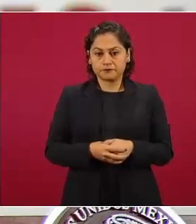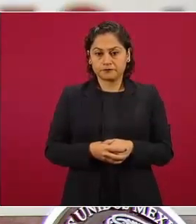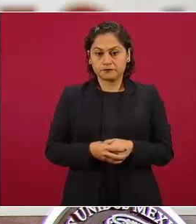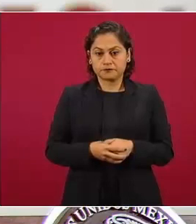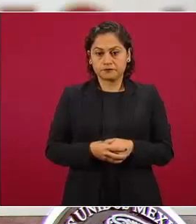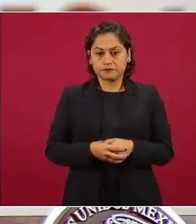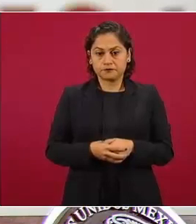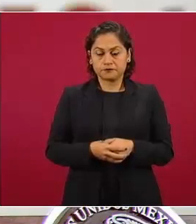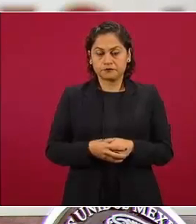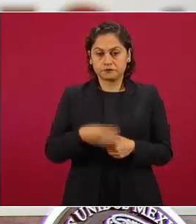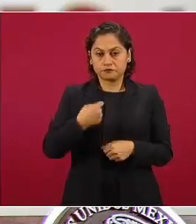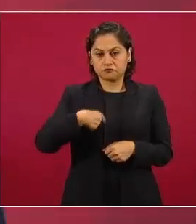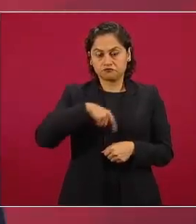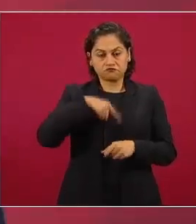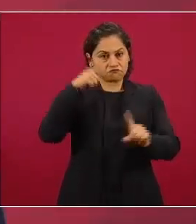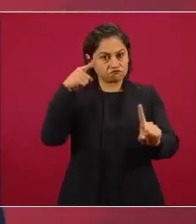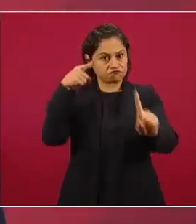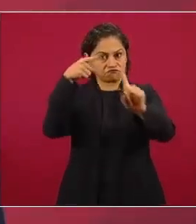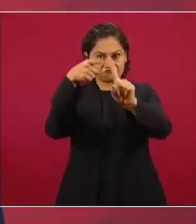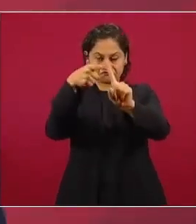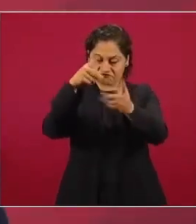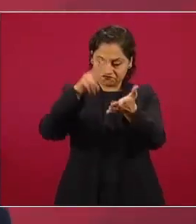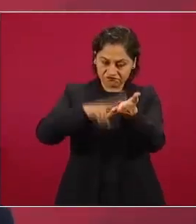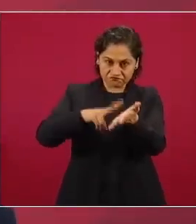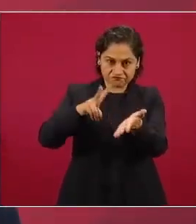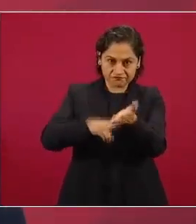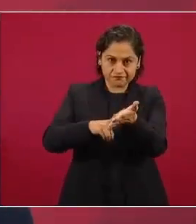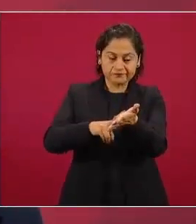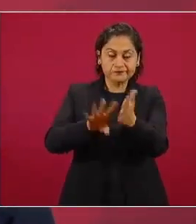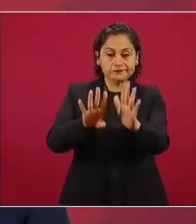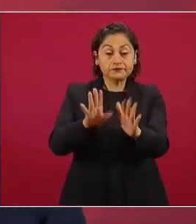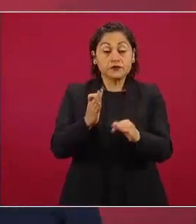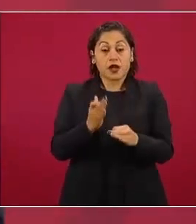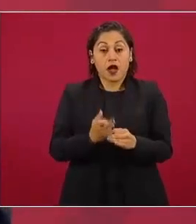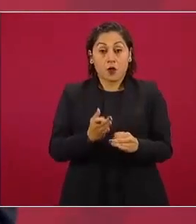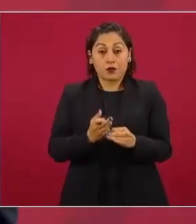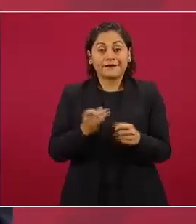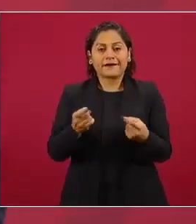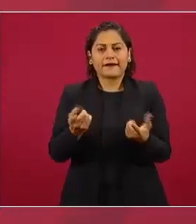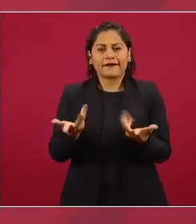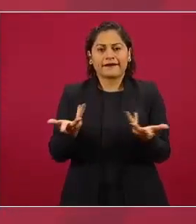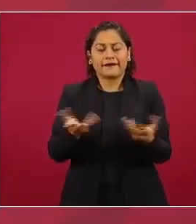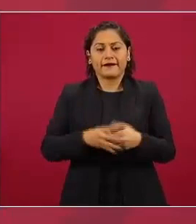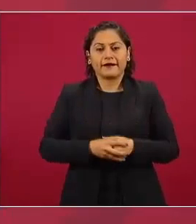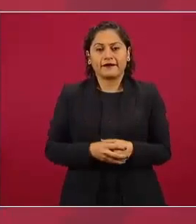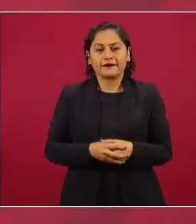y lo que se hizo en este caso fue